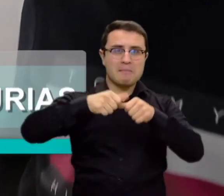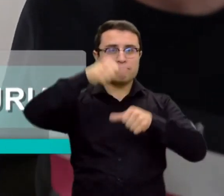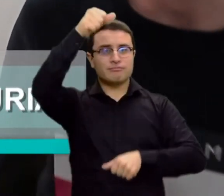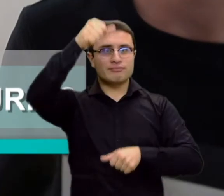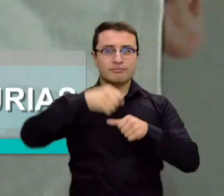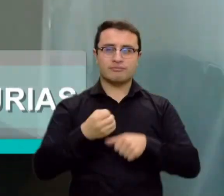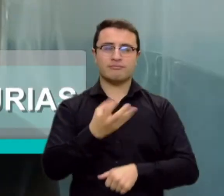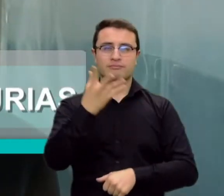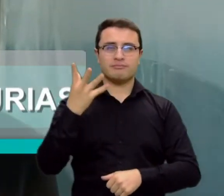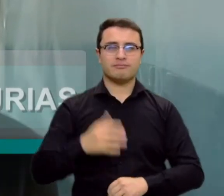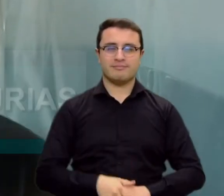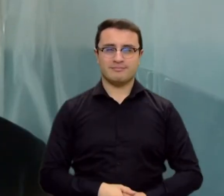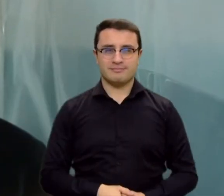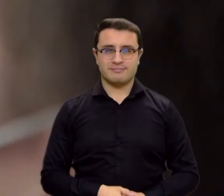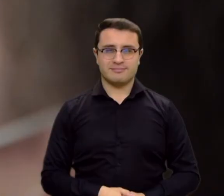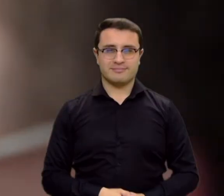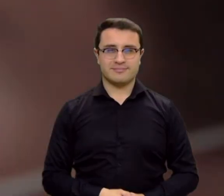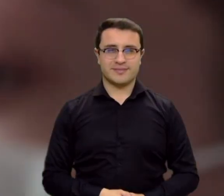cuántos muestros. Vale.